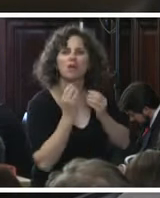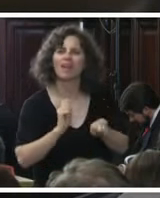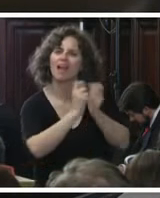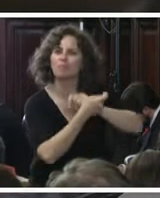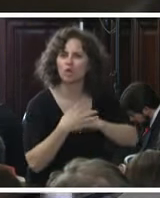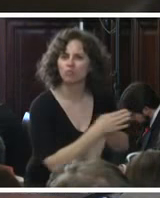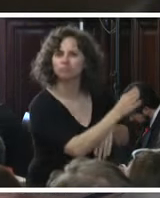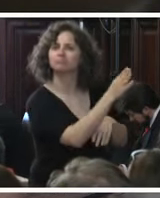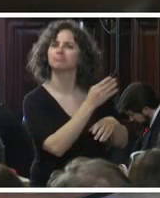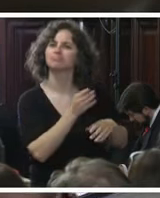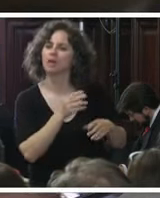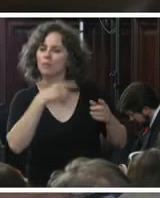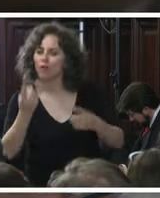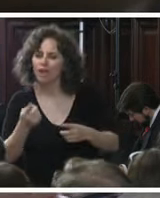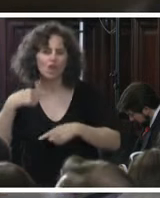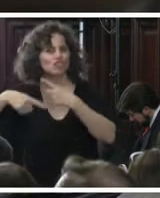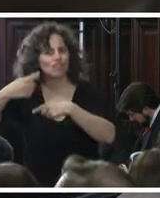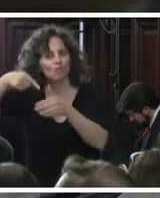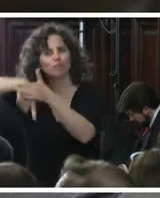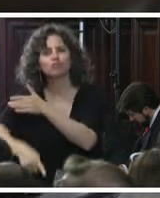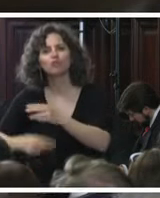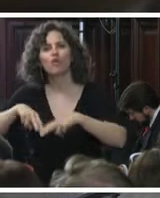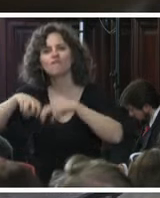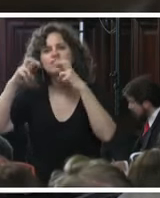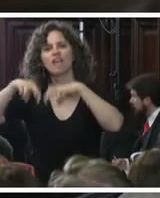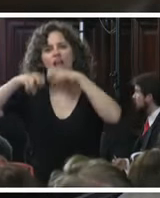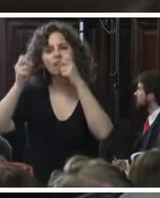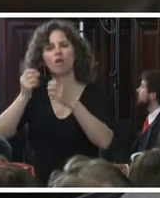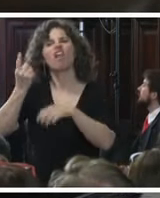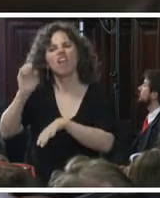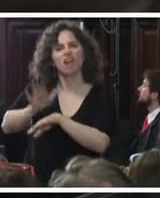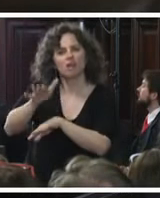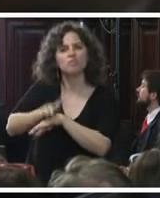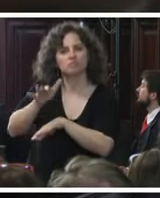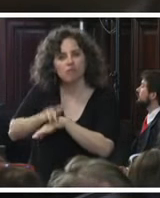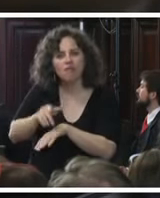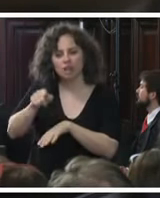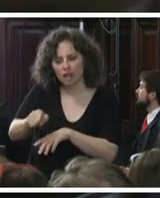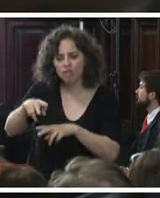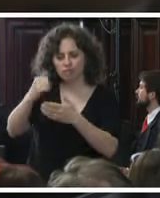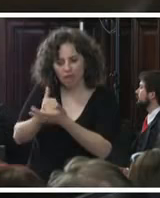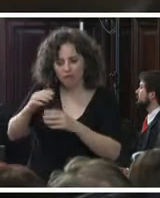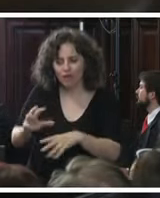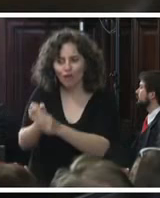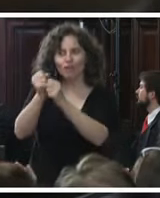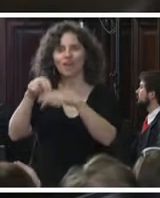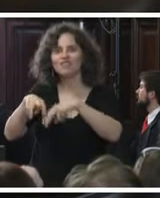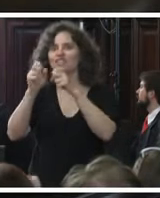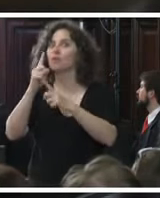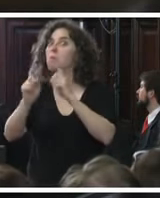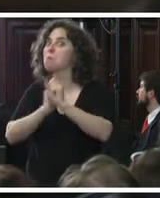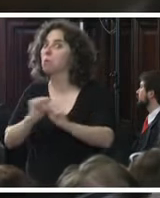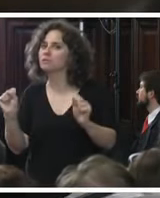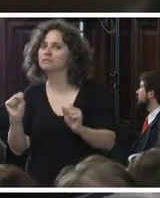cierto quiénes eran los responsables por ese desvío de la investigación ahí de repente podría